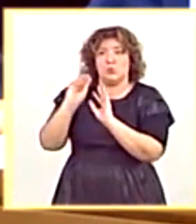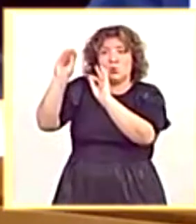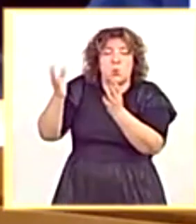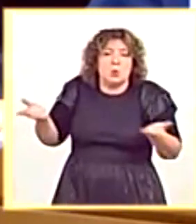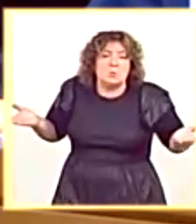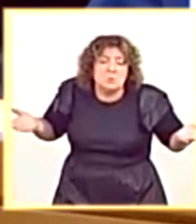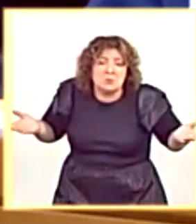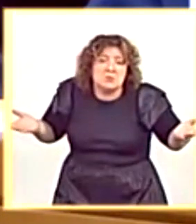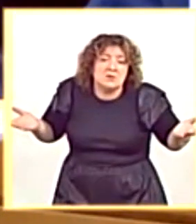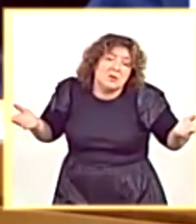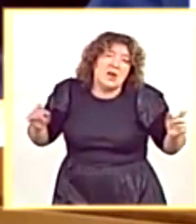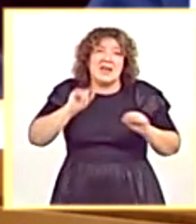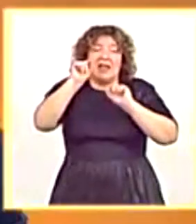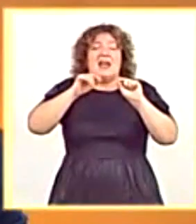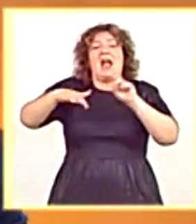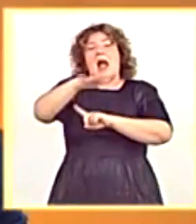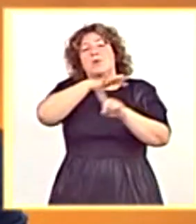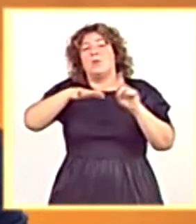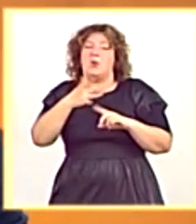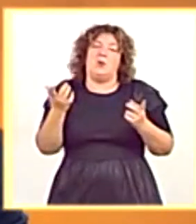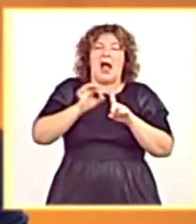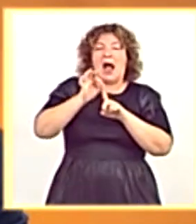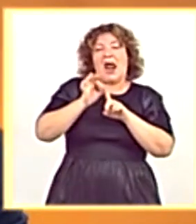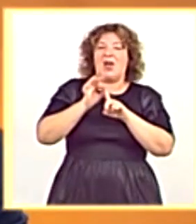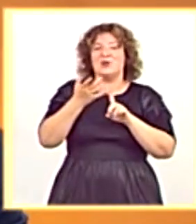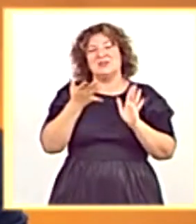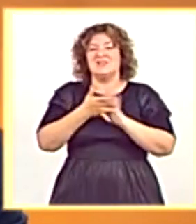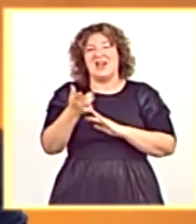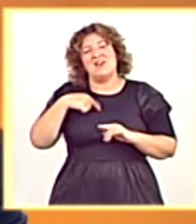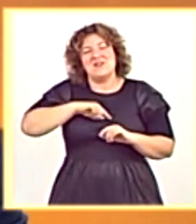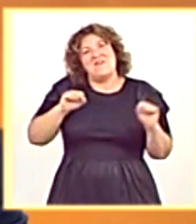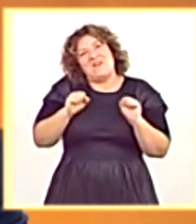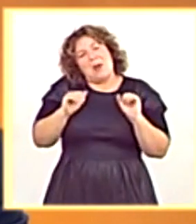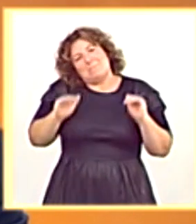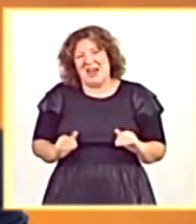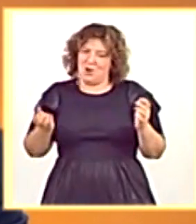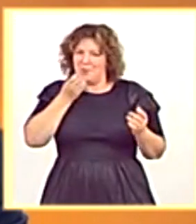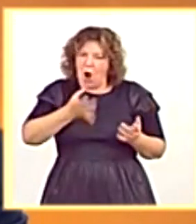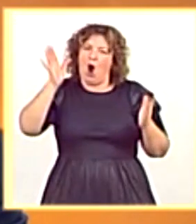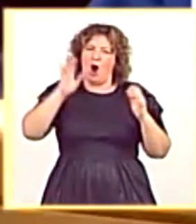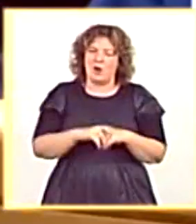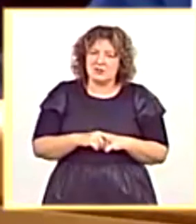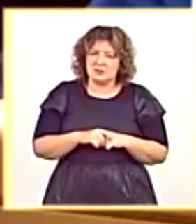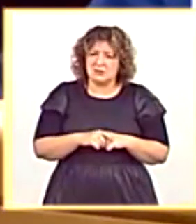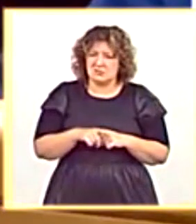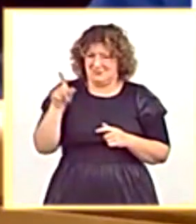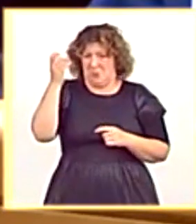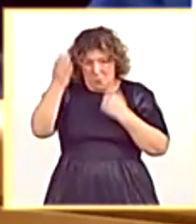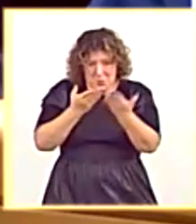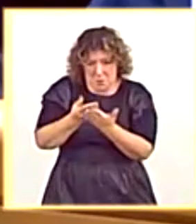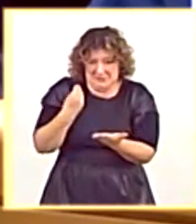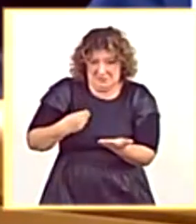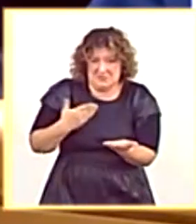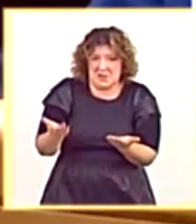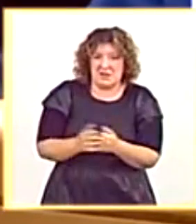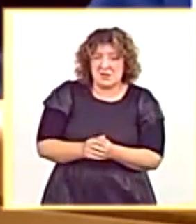que tampoco está tan mal el cambio climático porque un par de graditos nos hacen no pasar tanto frío. Esa es la solvencia de sus propuestas,